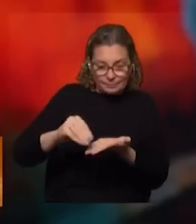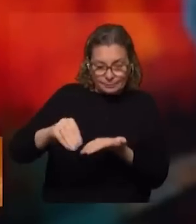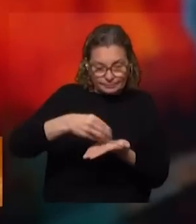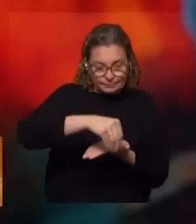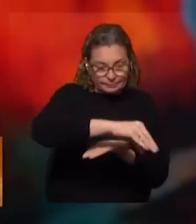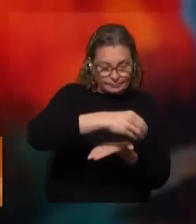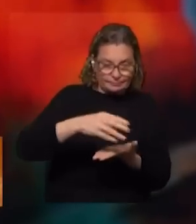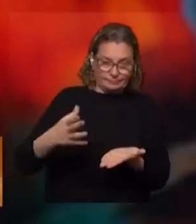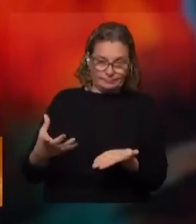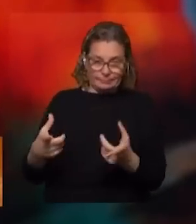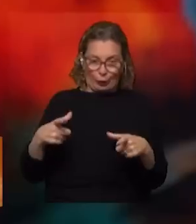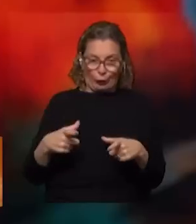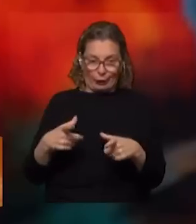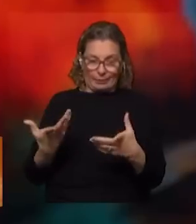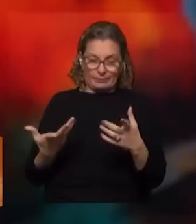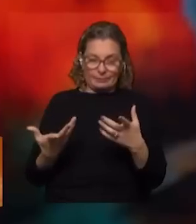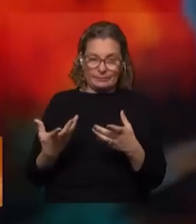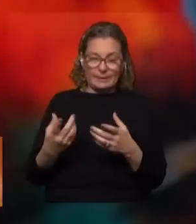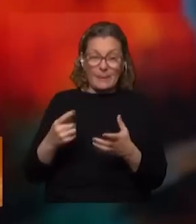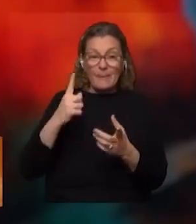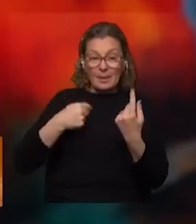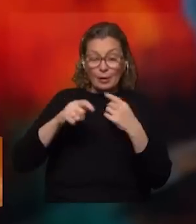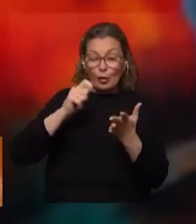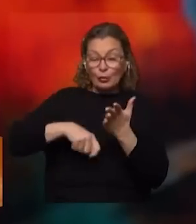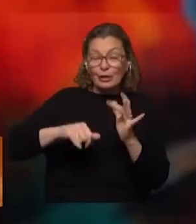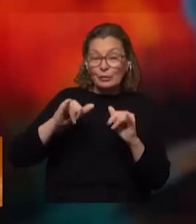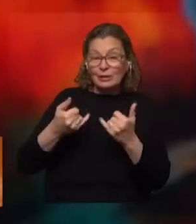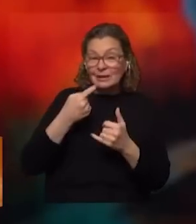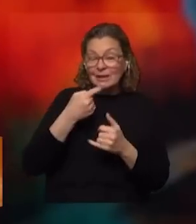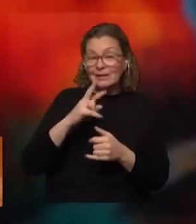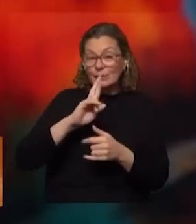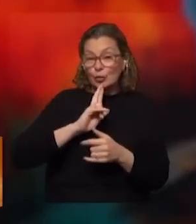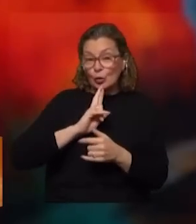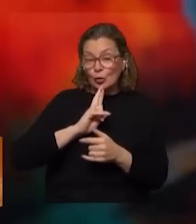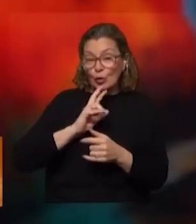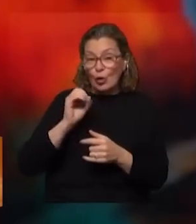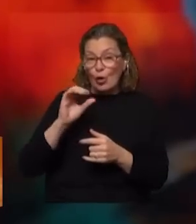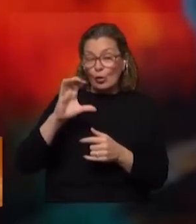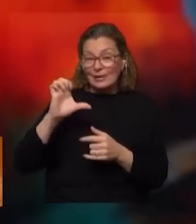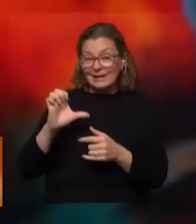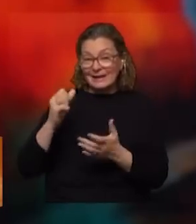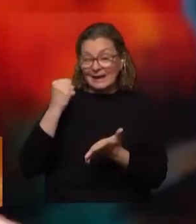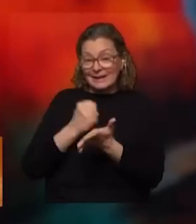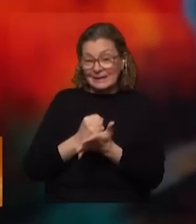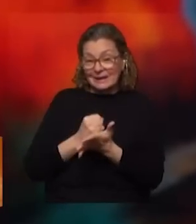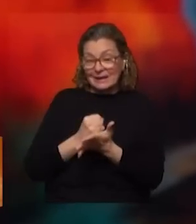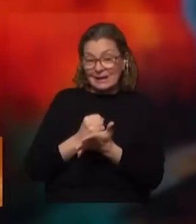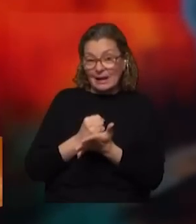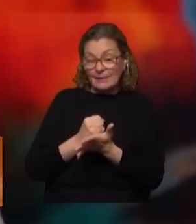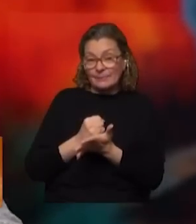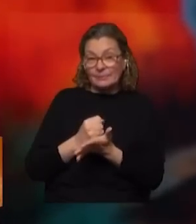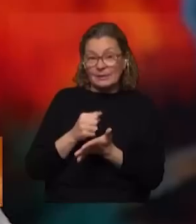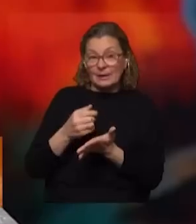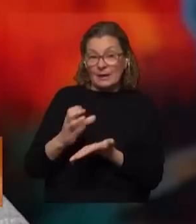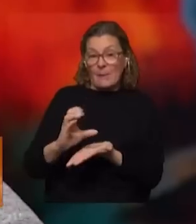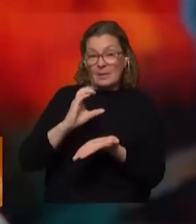torta, ¿sí? Pero sin embargo en el contrato ya está estipulado en la resolución la OCE le garantiza en todo caso al organismo crediticio que